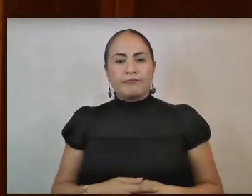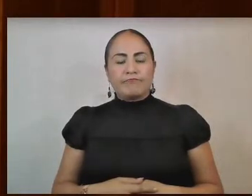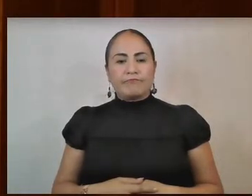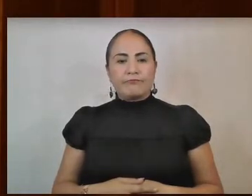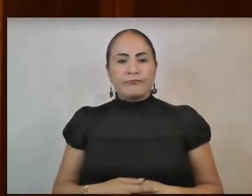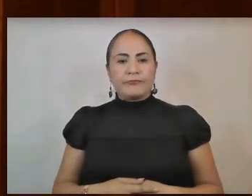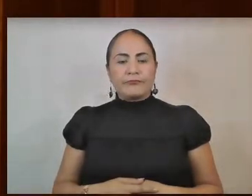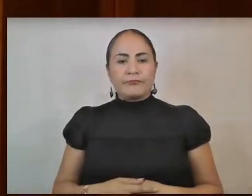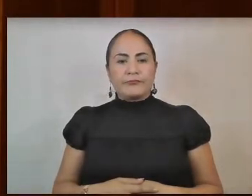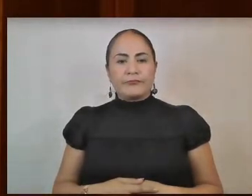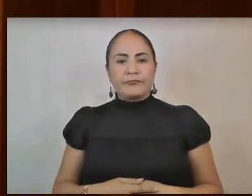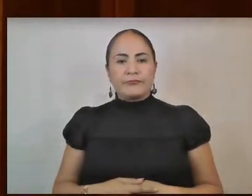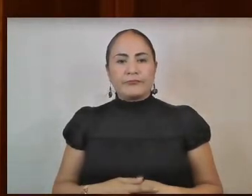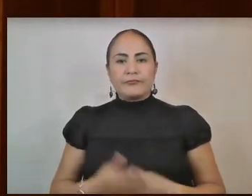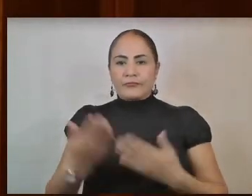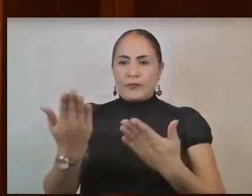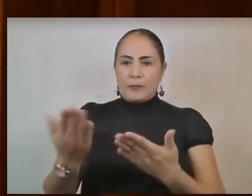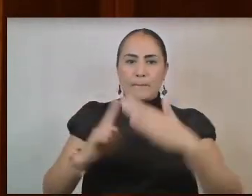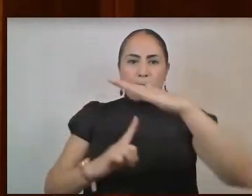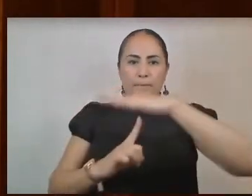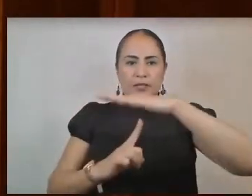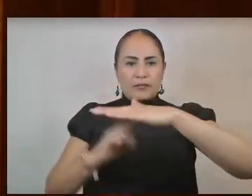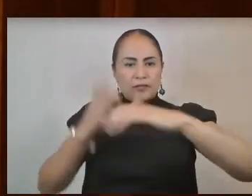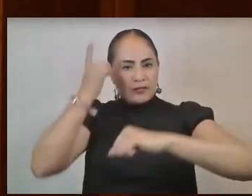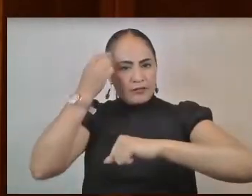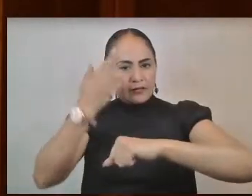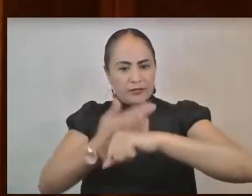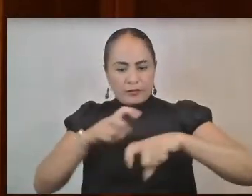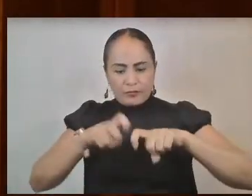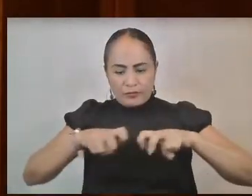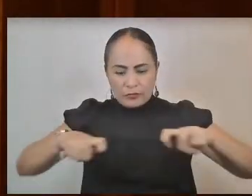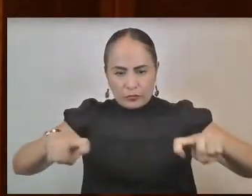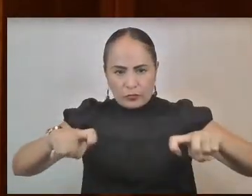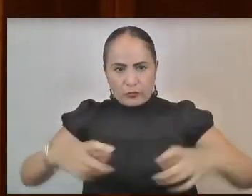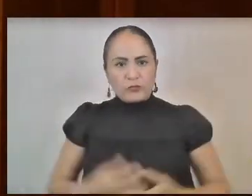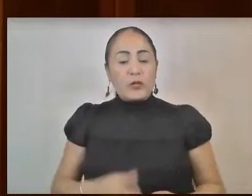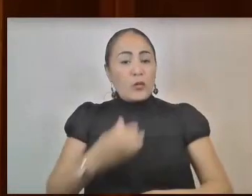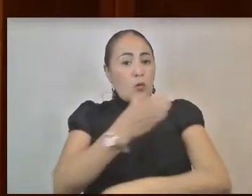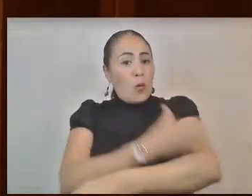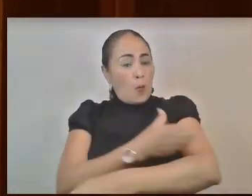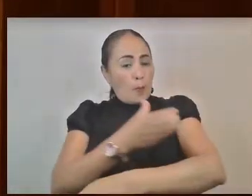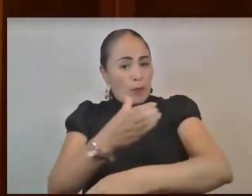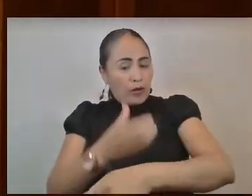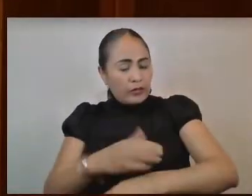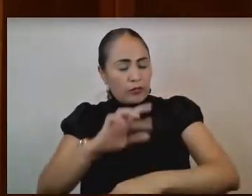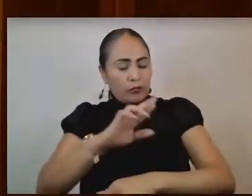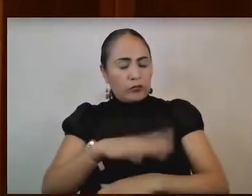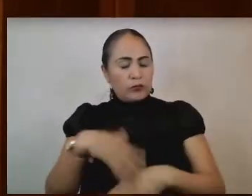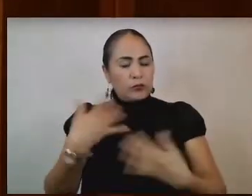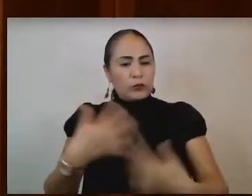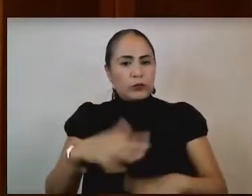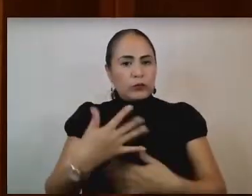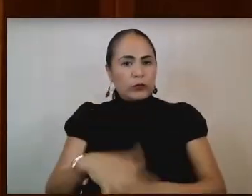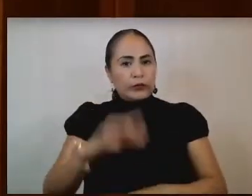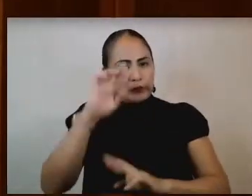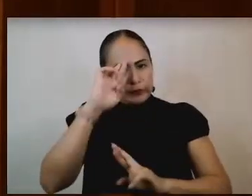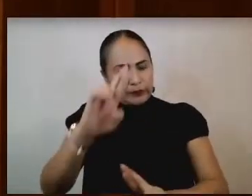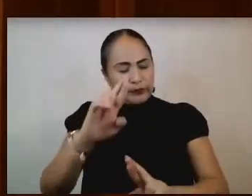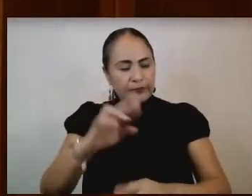esa directiva, distinguidas y distinguidos compañeros, en principio